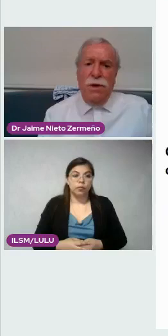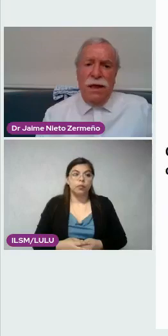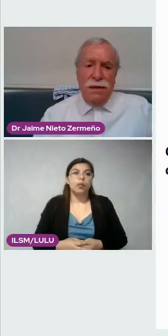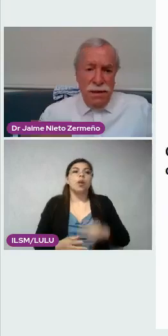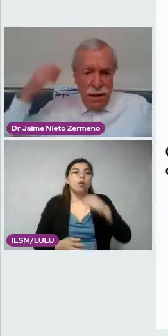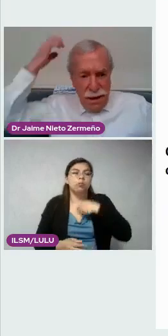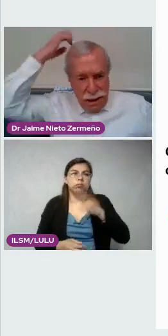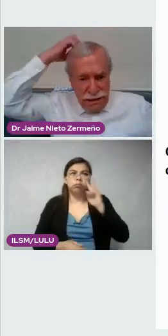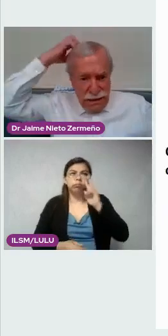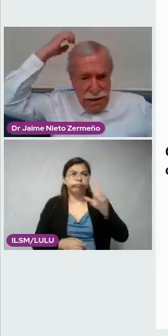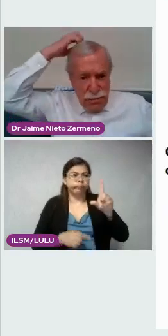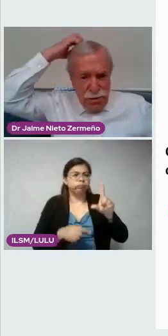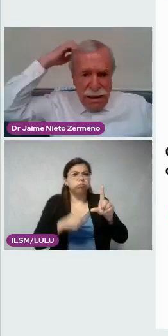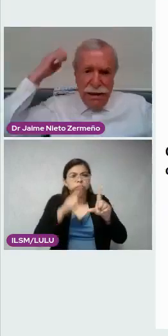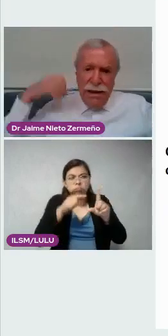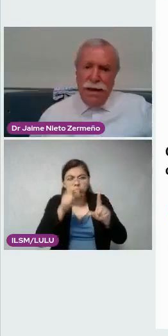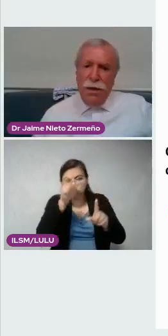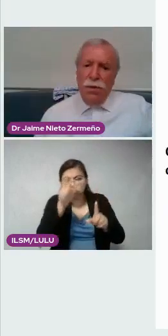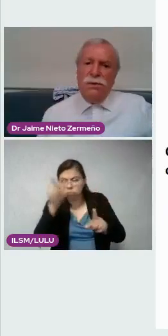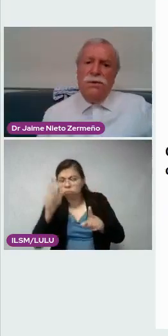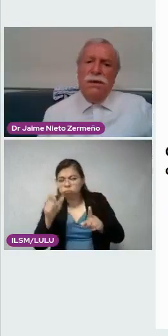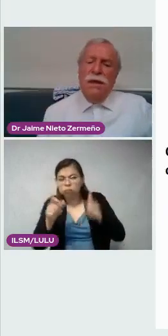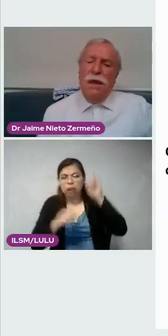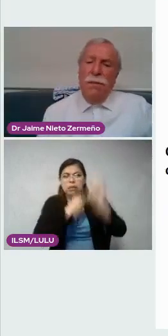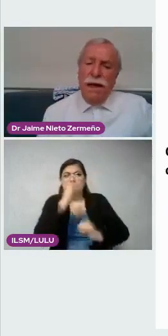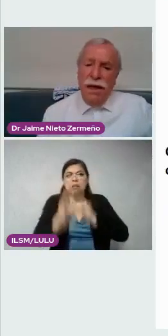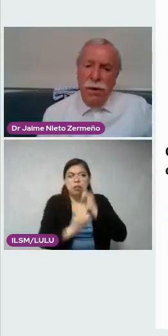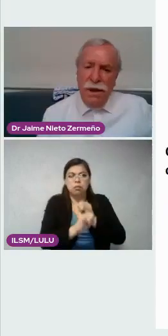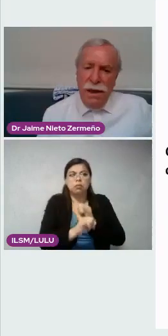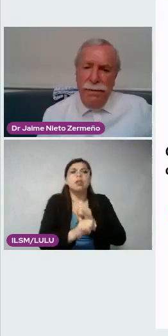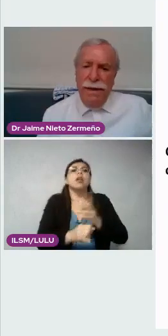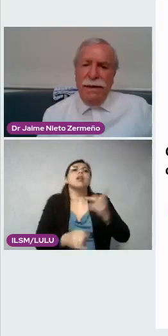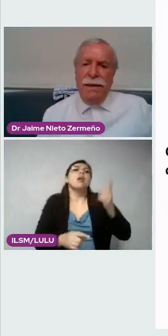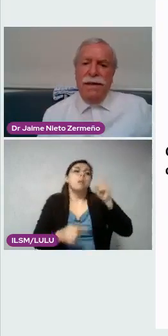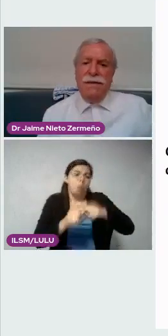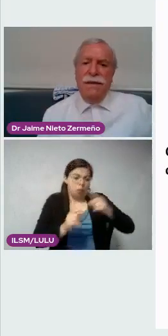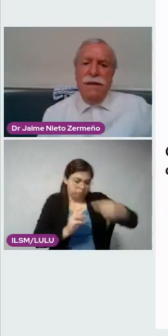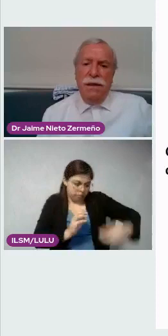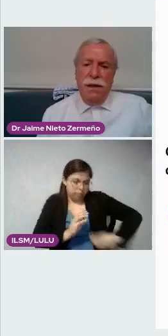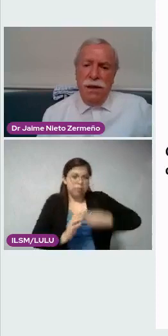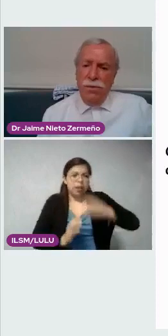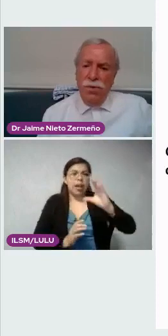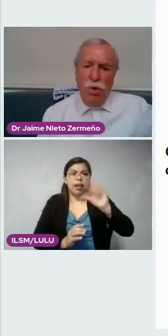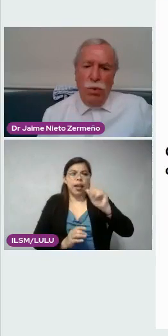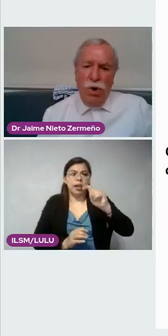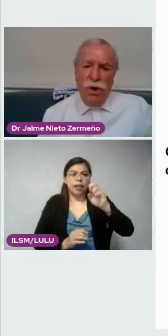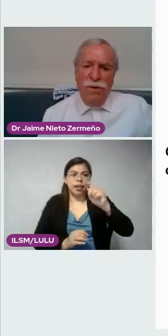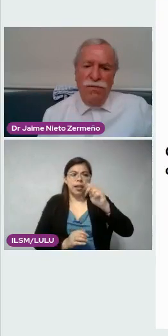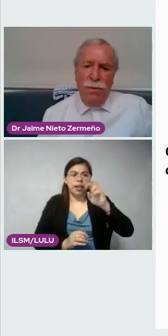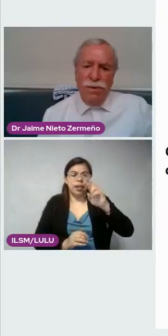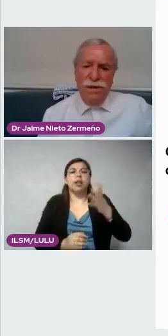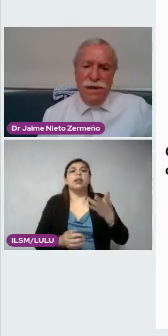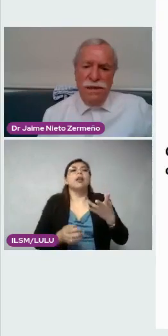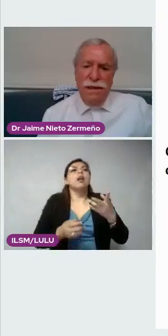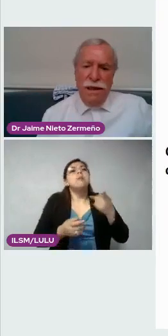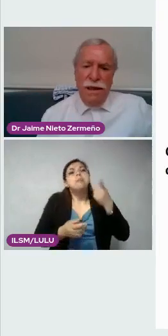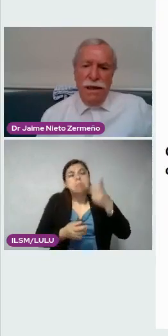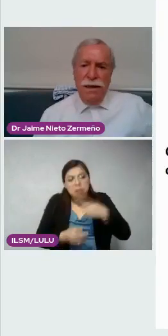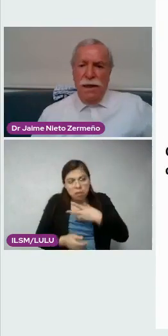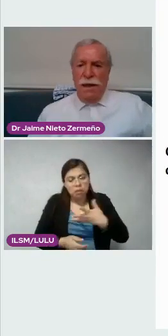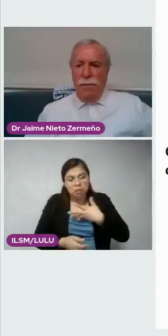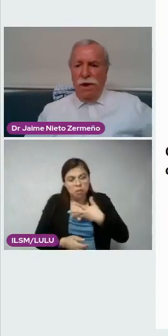internacionales. Cateterismos cardíacos, el manejo de diabetes, tenemos un grupo enorme de fibrosis